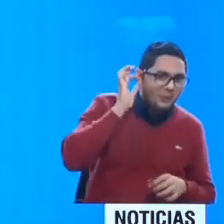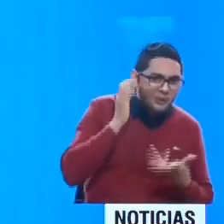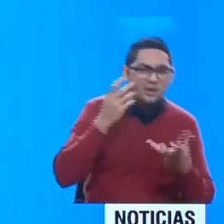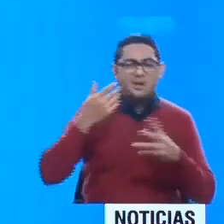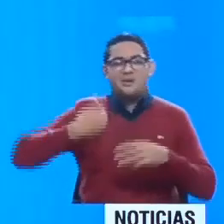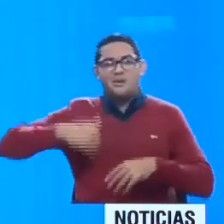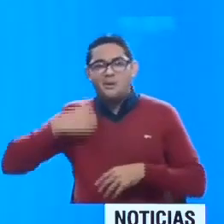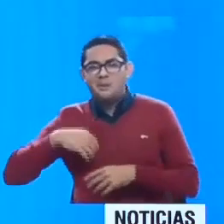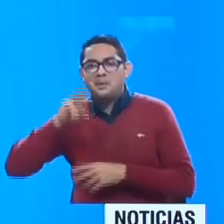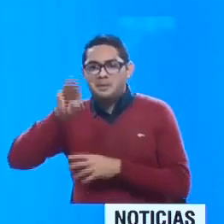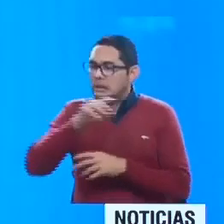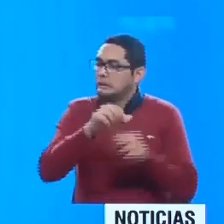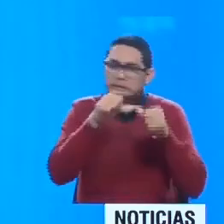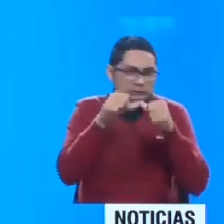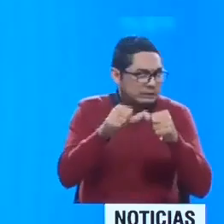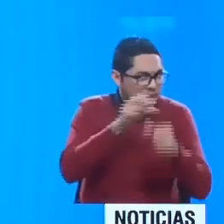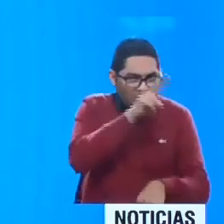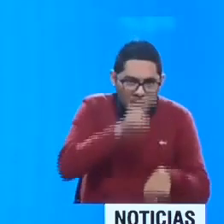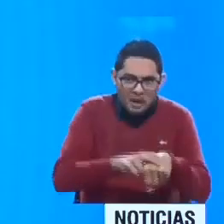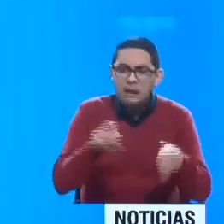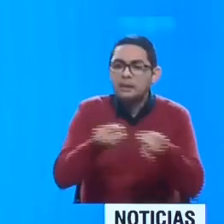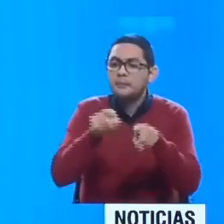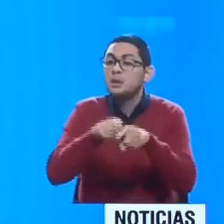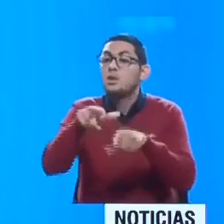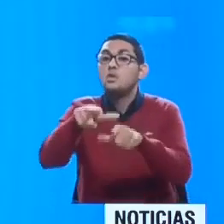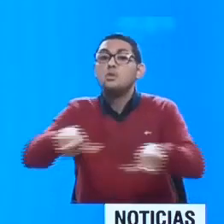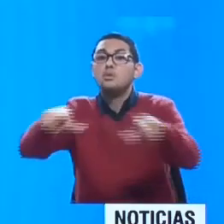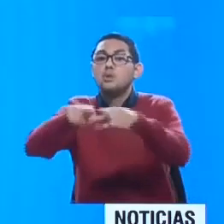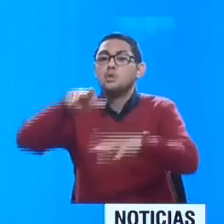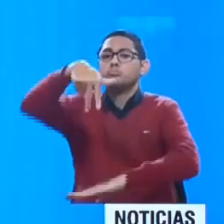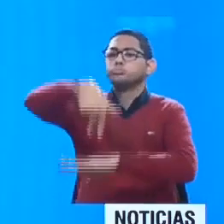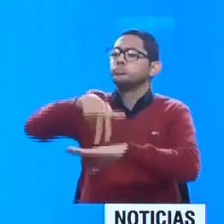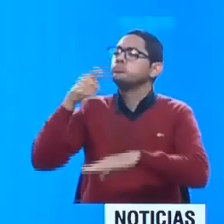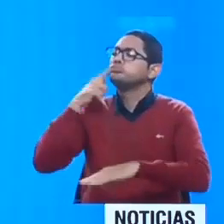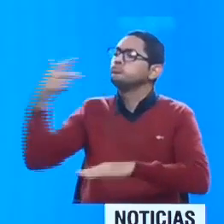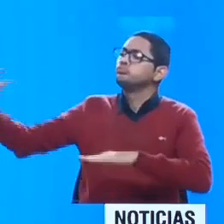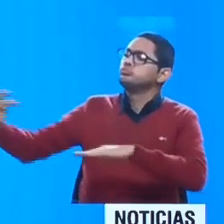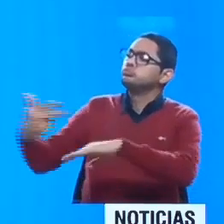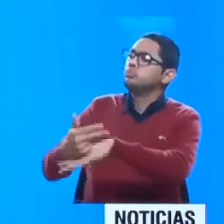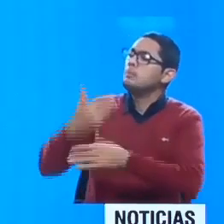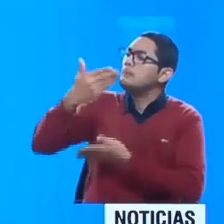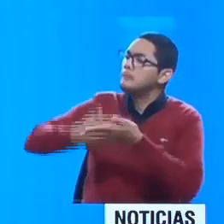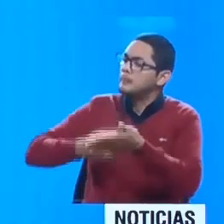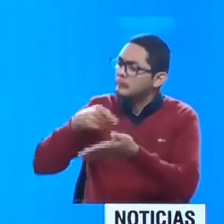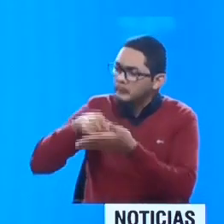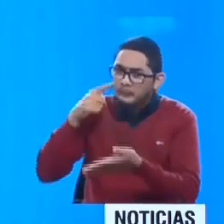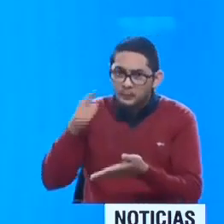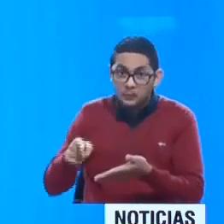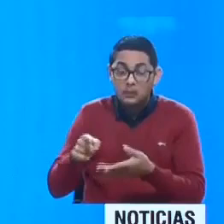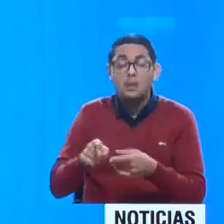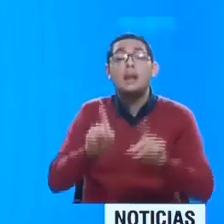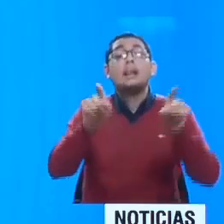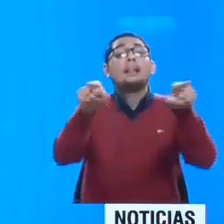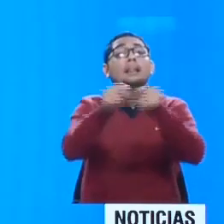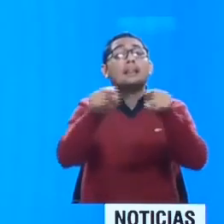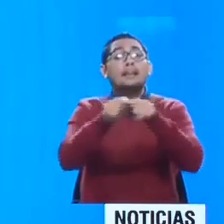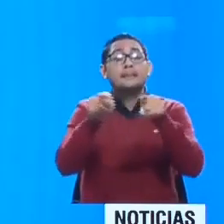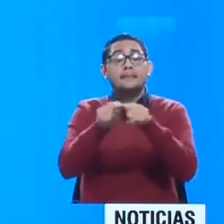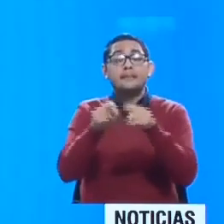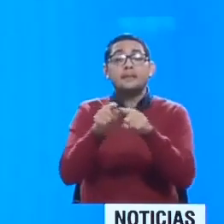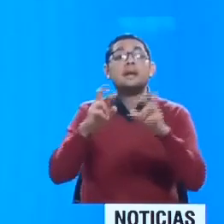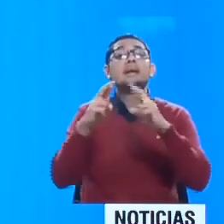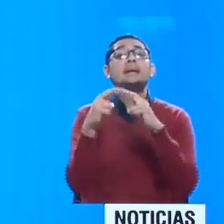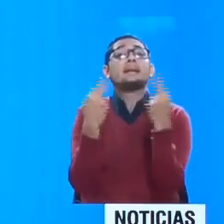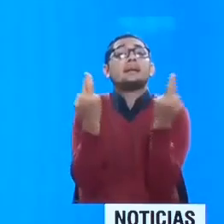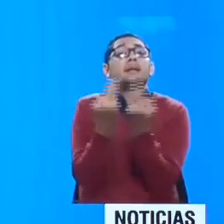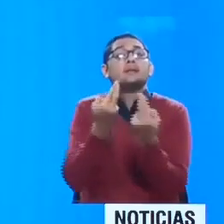cumplimiento de los cercos sanitarios, también se permite reuniones de trabajo hasta 10 personas, no fiestas,